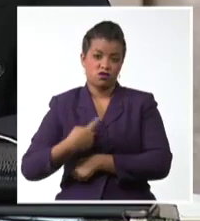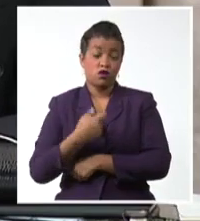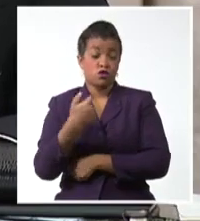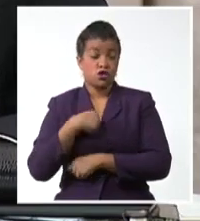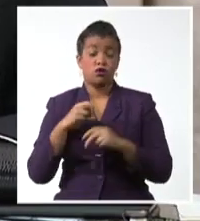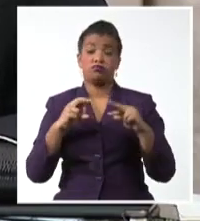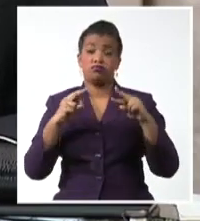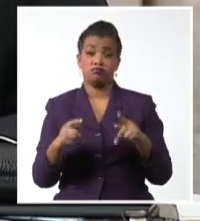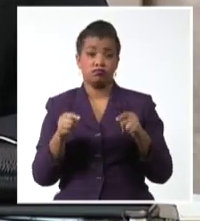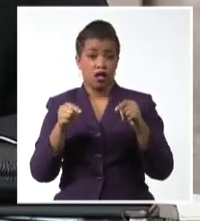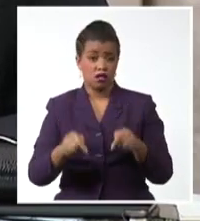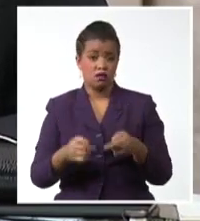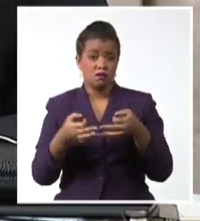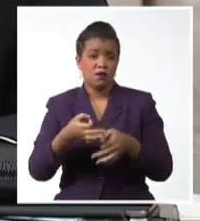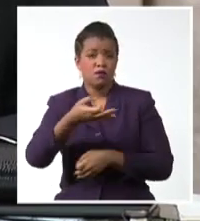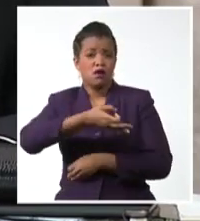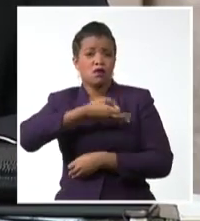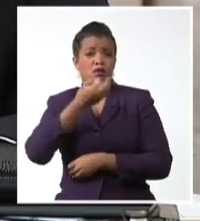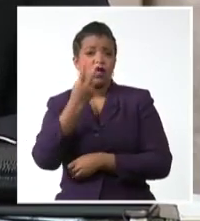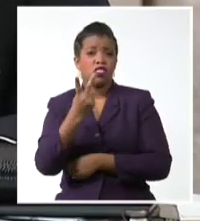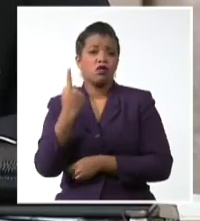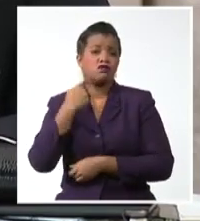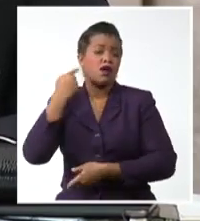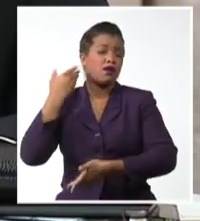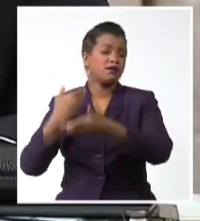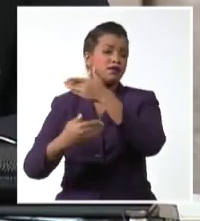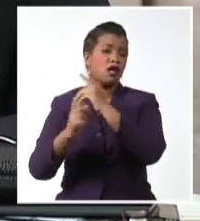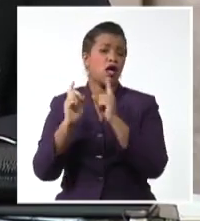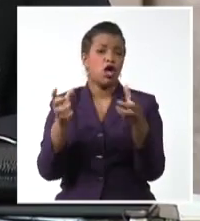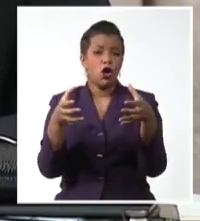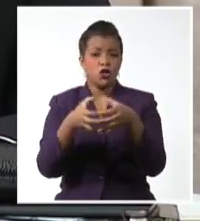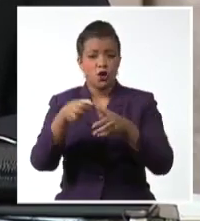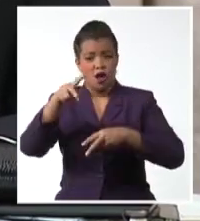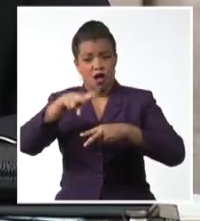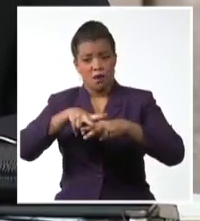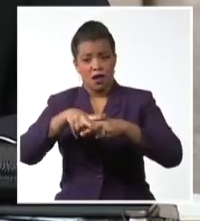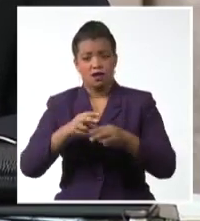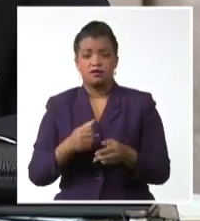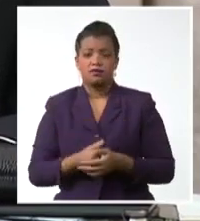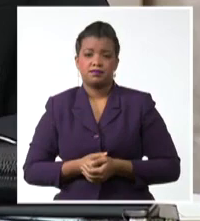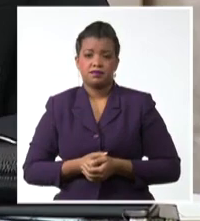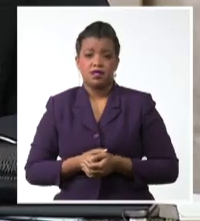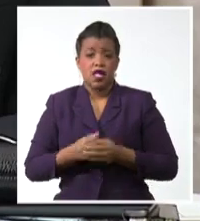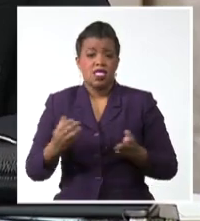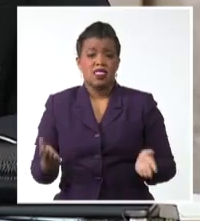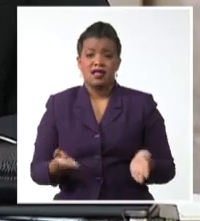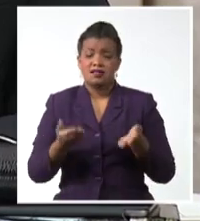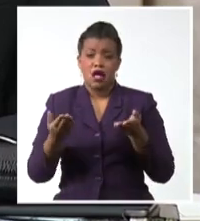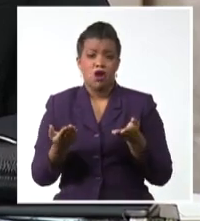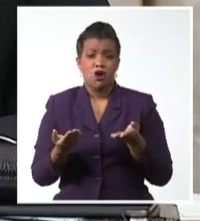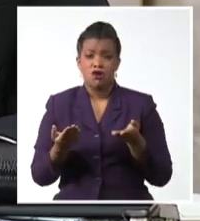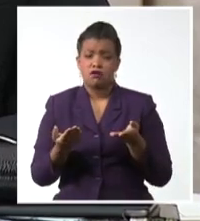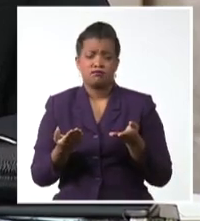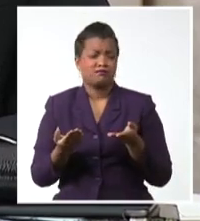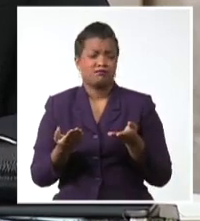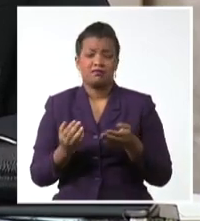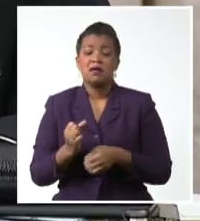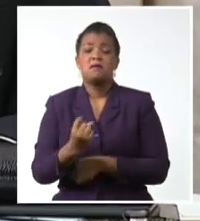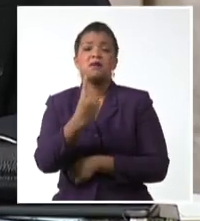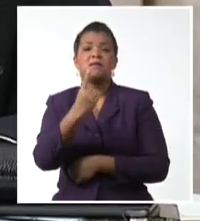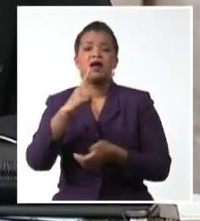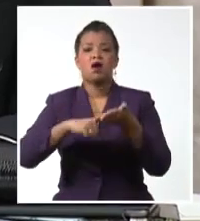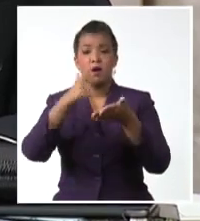lo que expresamos hace dos años en la reunión de La Habana no habrá desarrollo sin paz ni paz sin